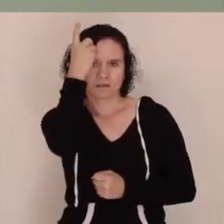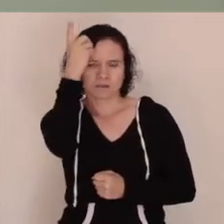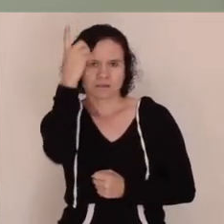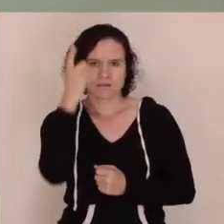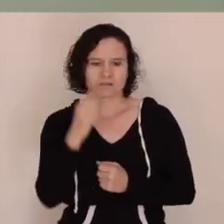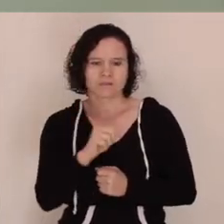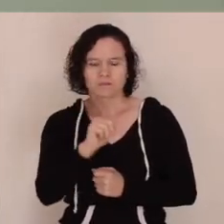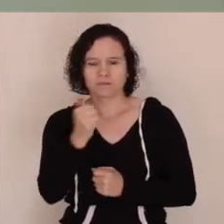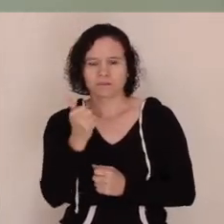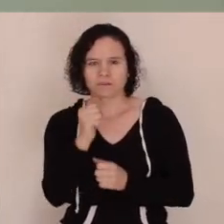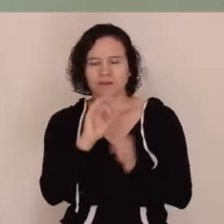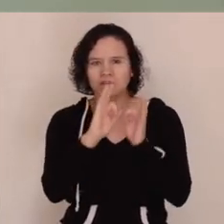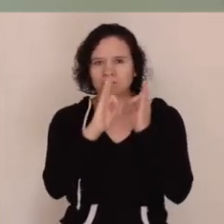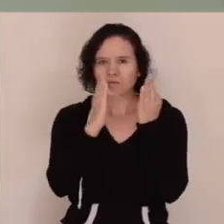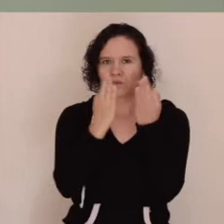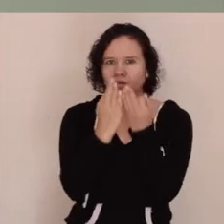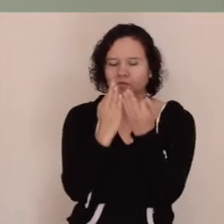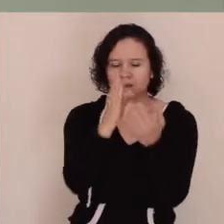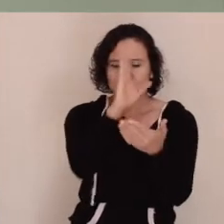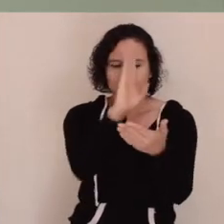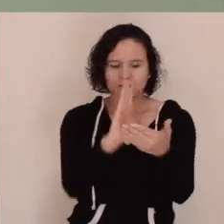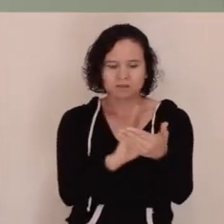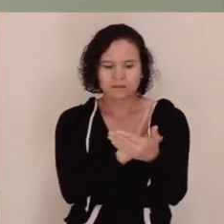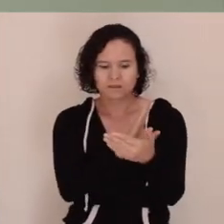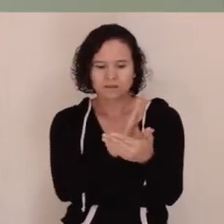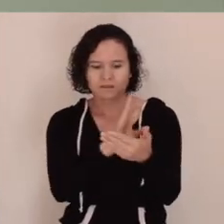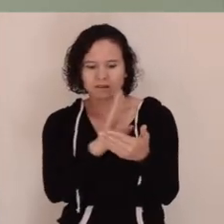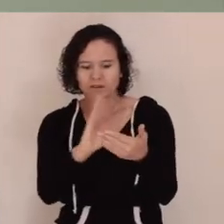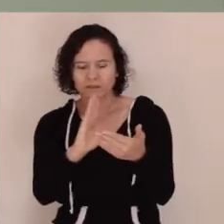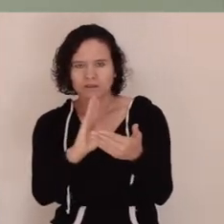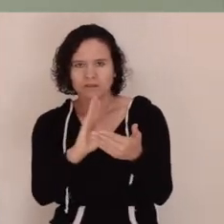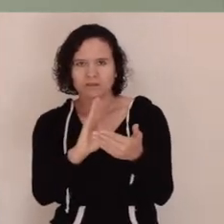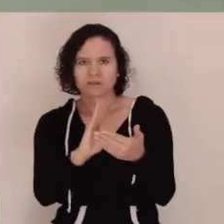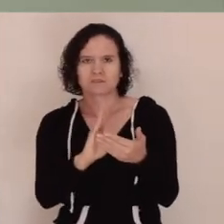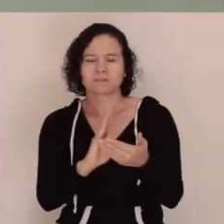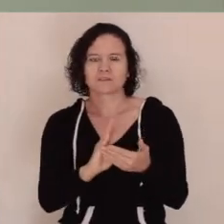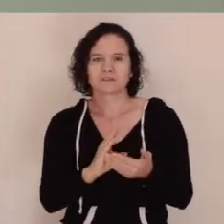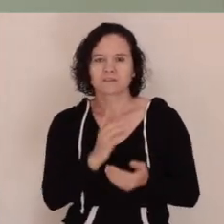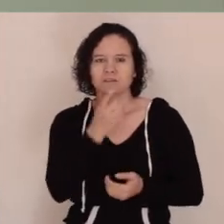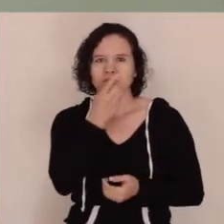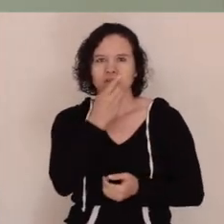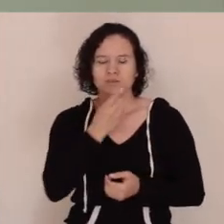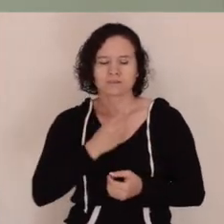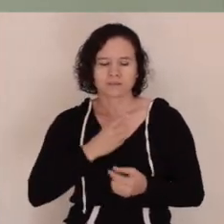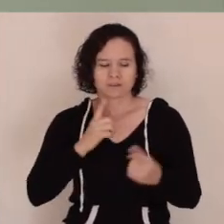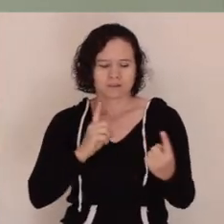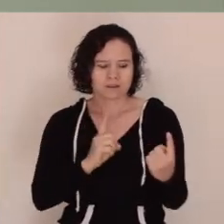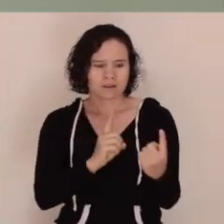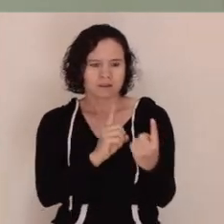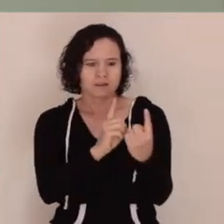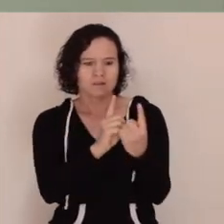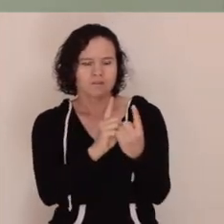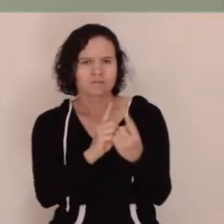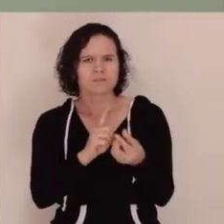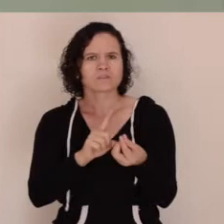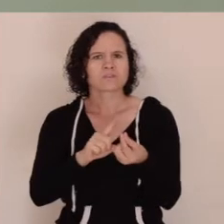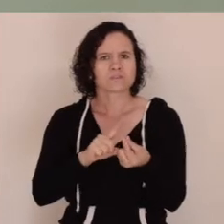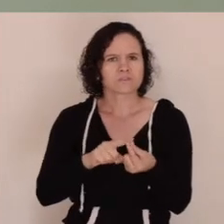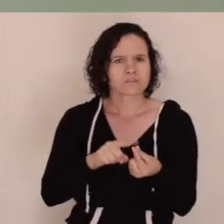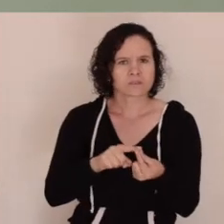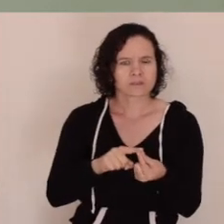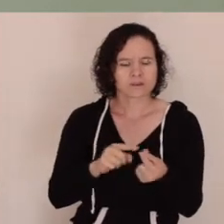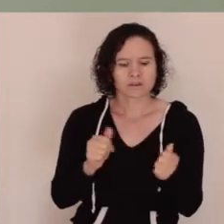otras formas, bien las conocemos. Cristo, por ejemplo, recalca el encuentro con Él a través de los más